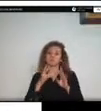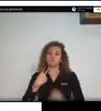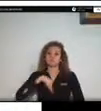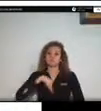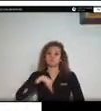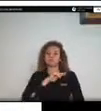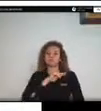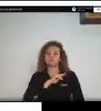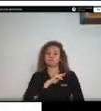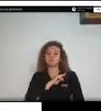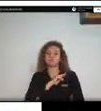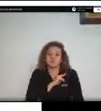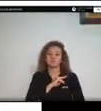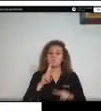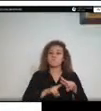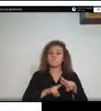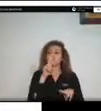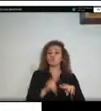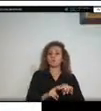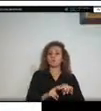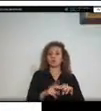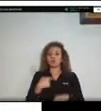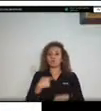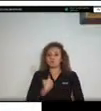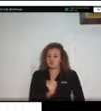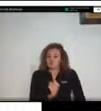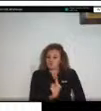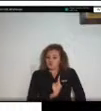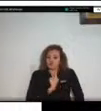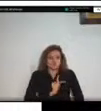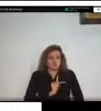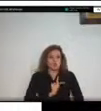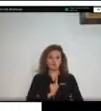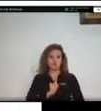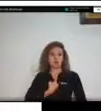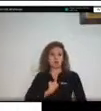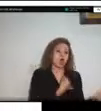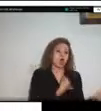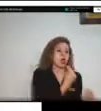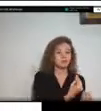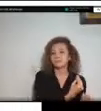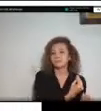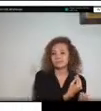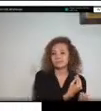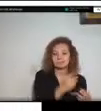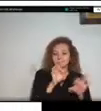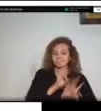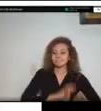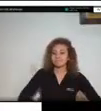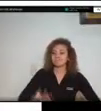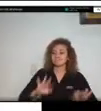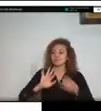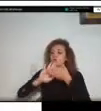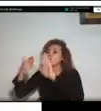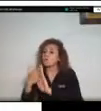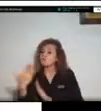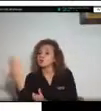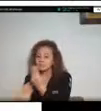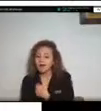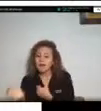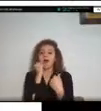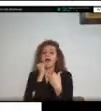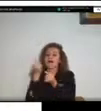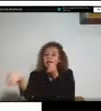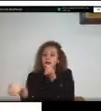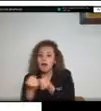que no actuamos solitos sino que tenemos que interactuar con comunidades con el estado a la luz de sus roles y responsabilidades